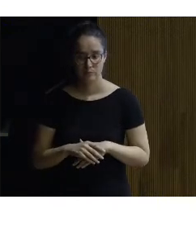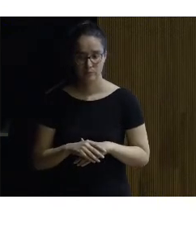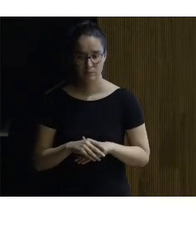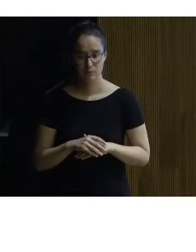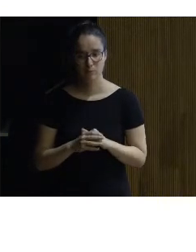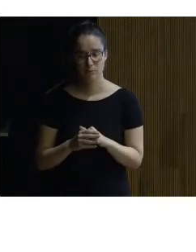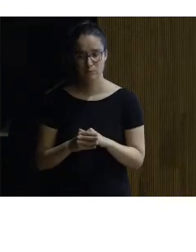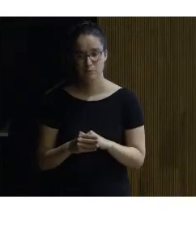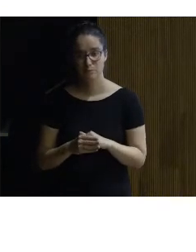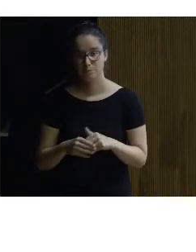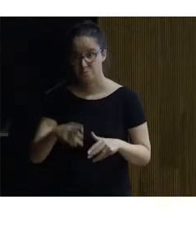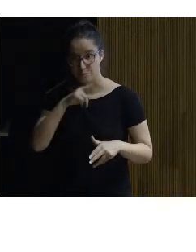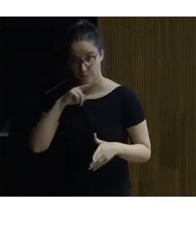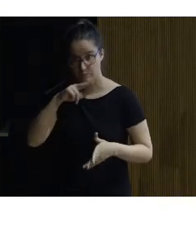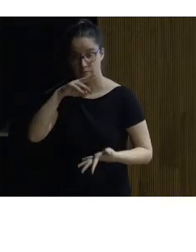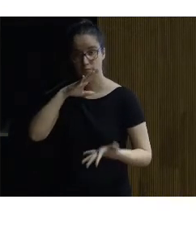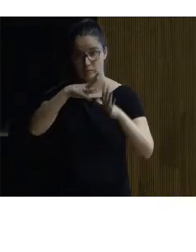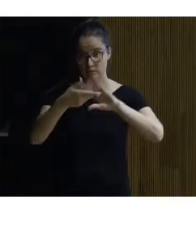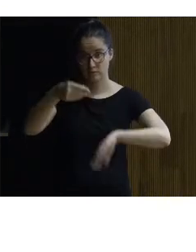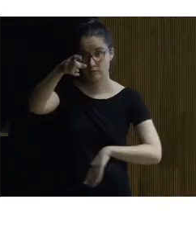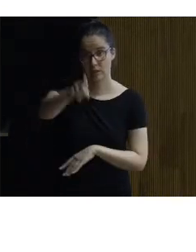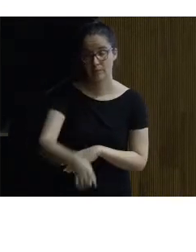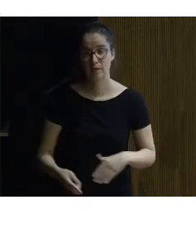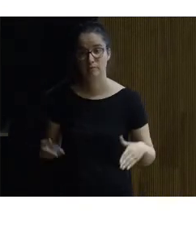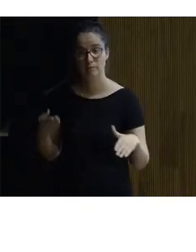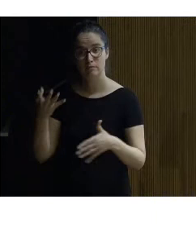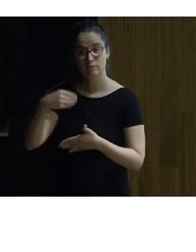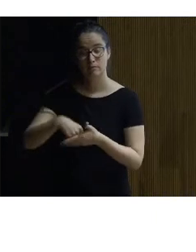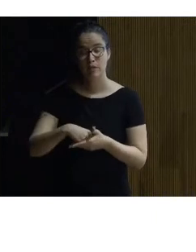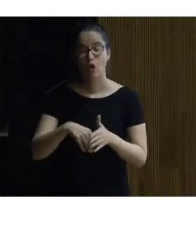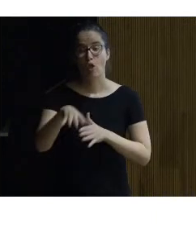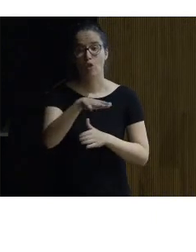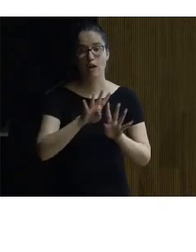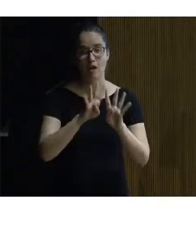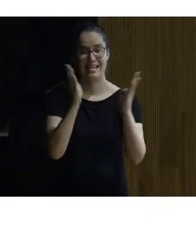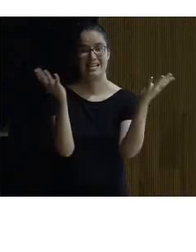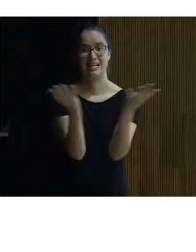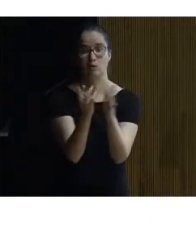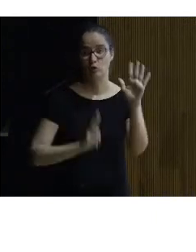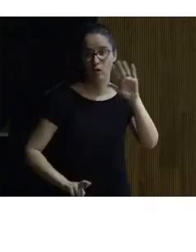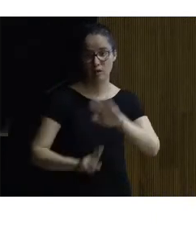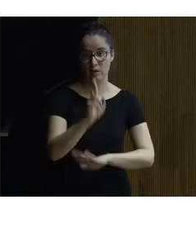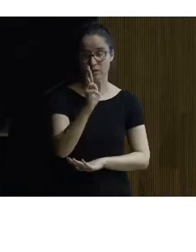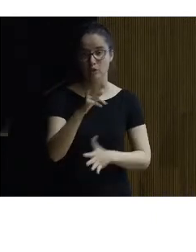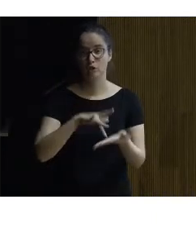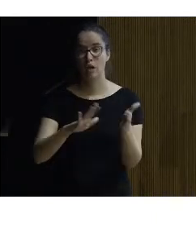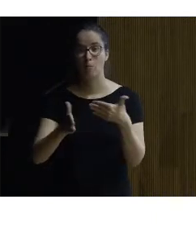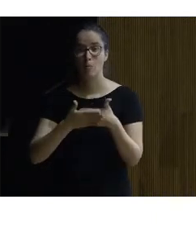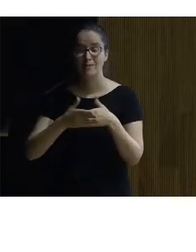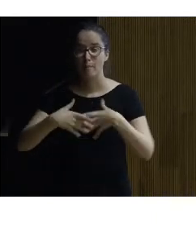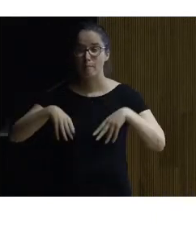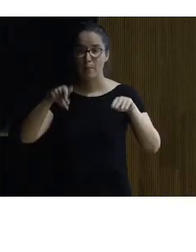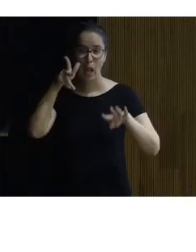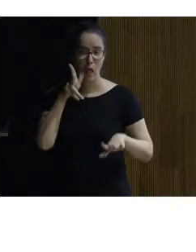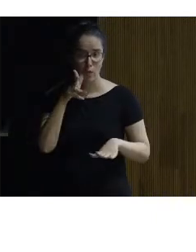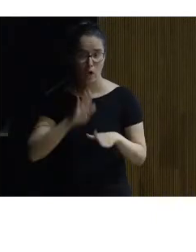se han creado unos aseos no insisto pasaríamos por el interior del claustro nacentista y llegaríamos a la puerta del palacio no se